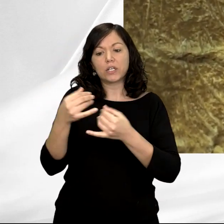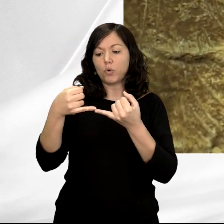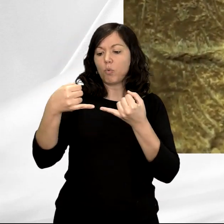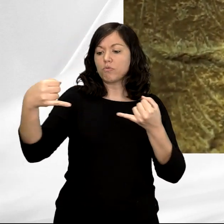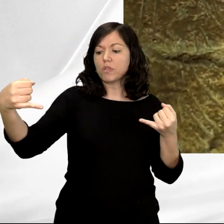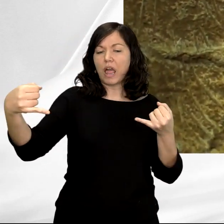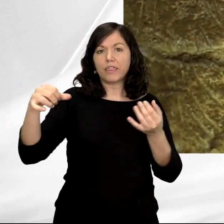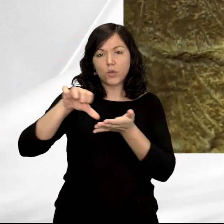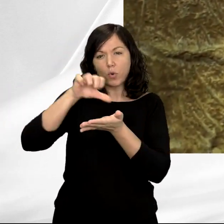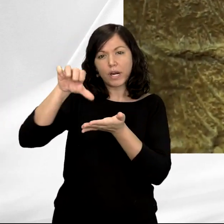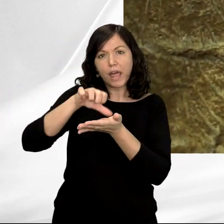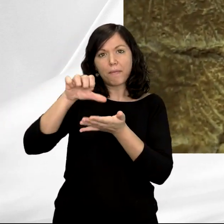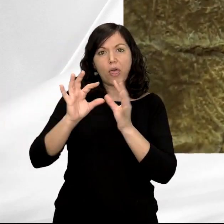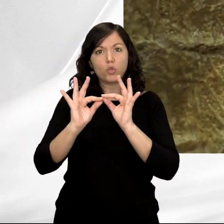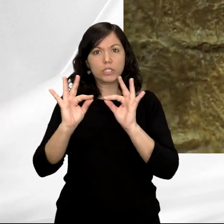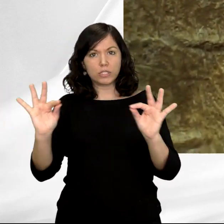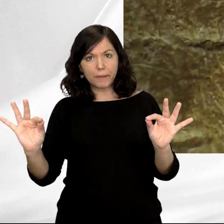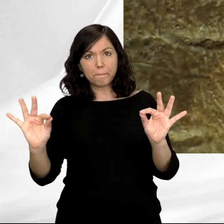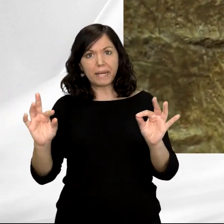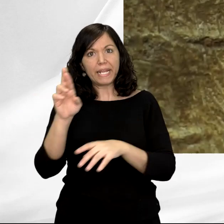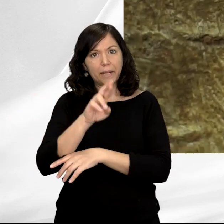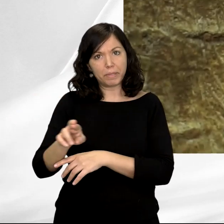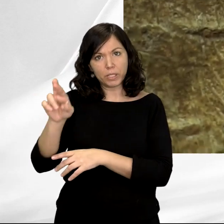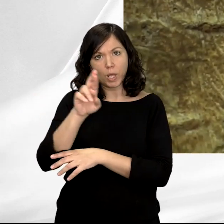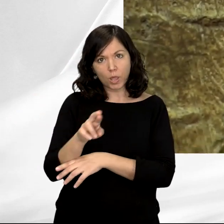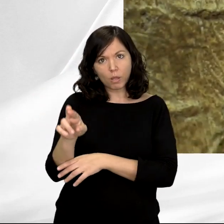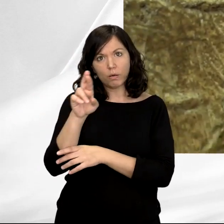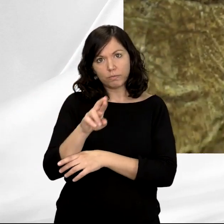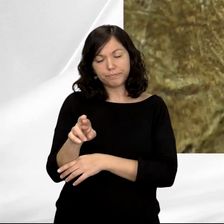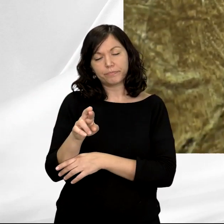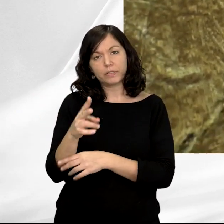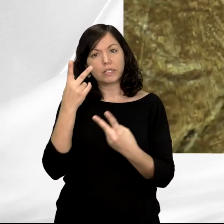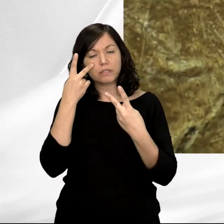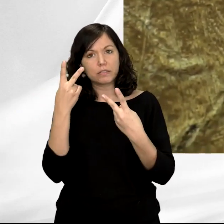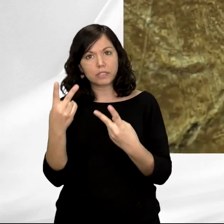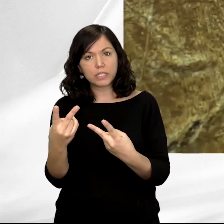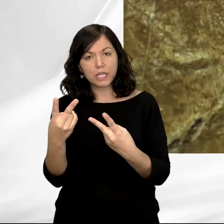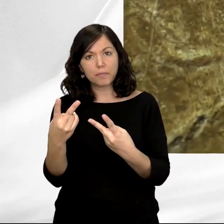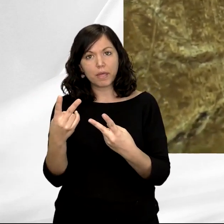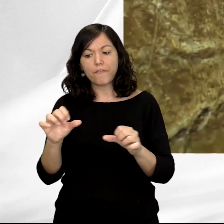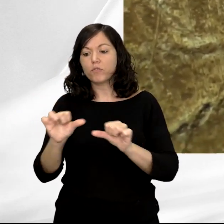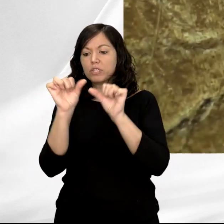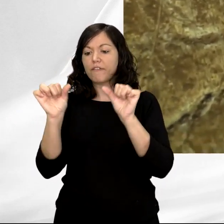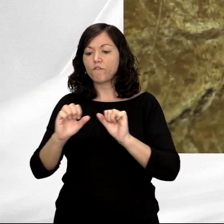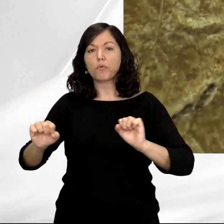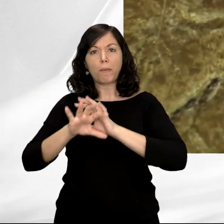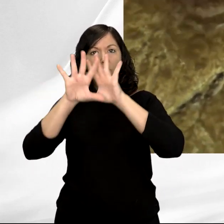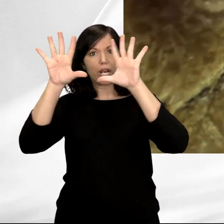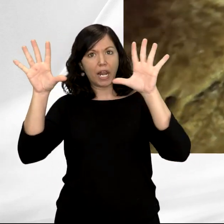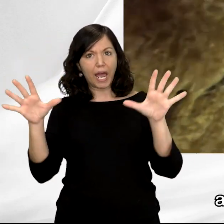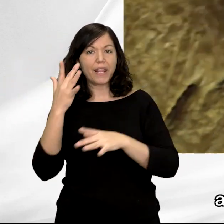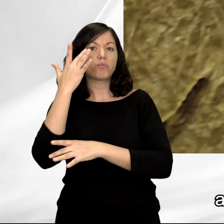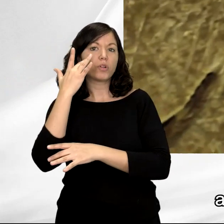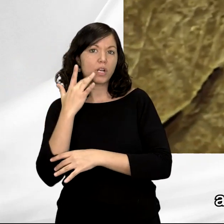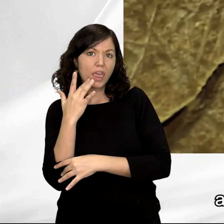grabado simple y repetido donde se marcarían de forma muy clara, muy neta,